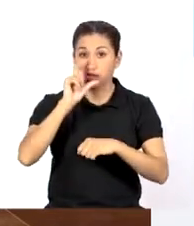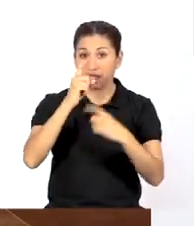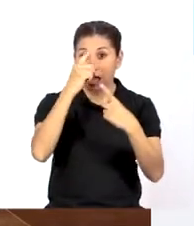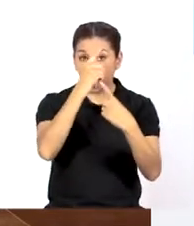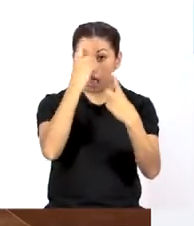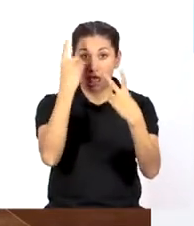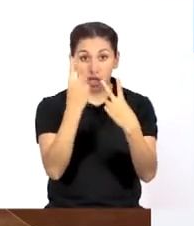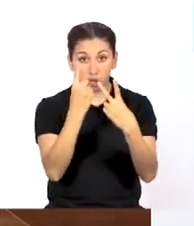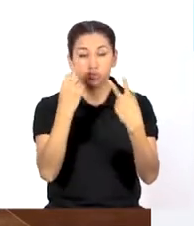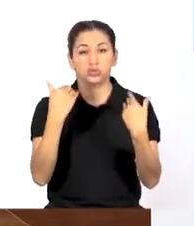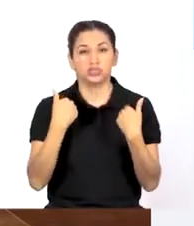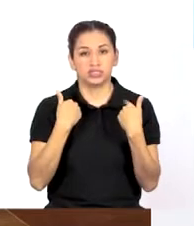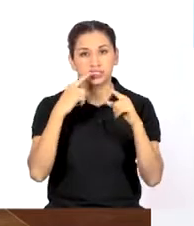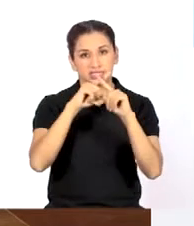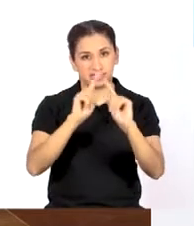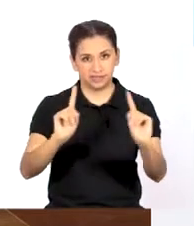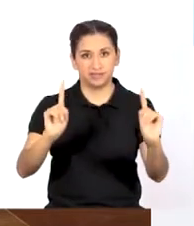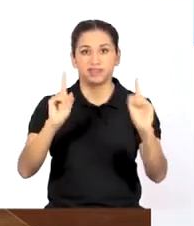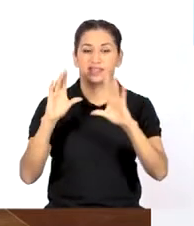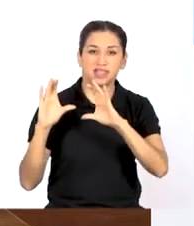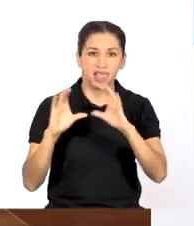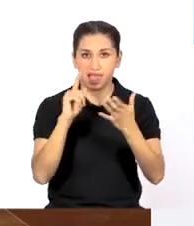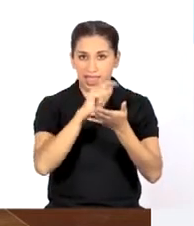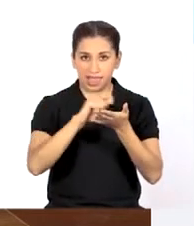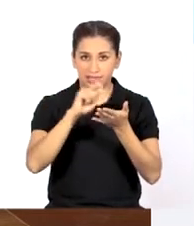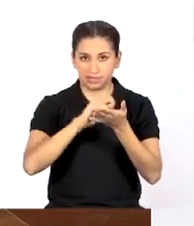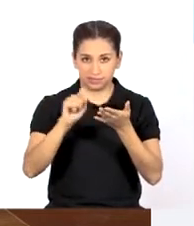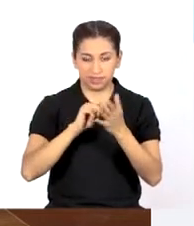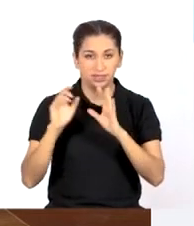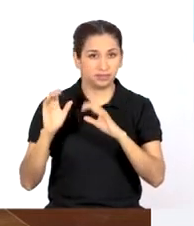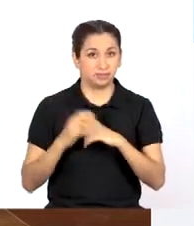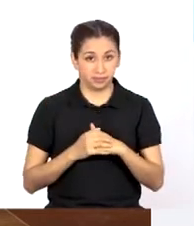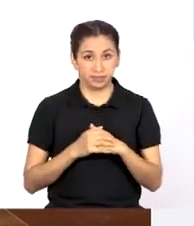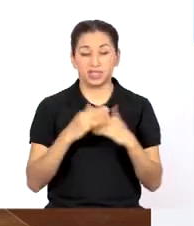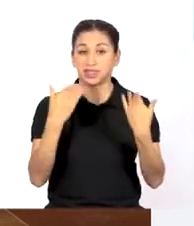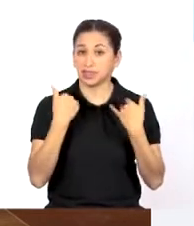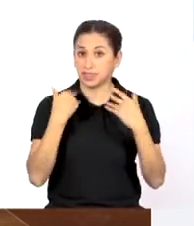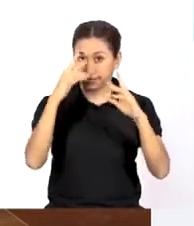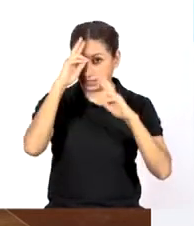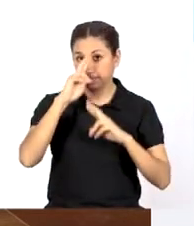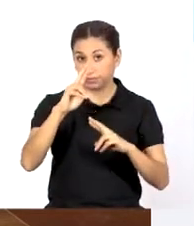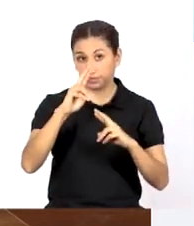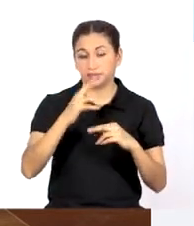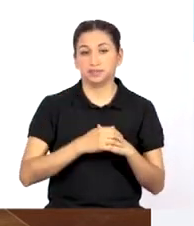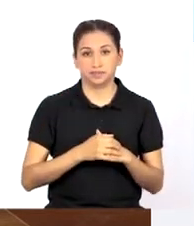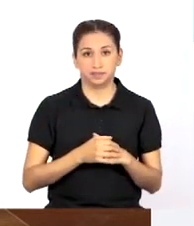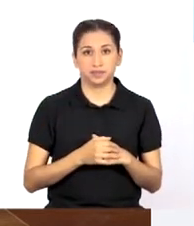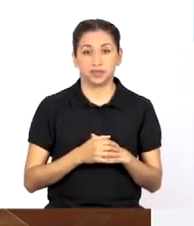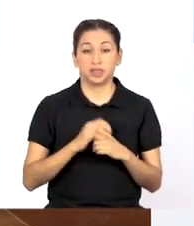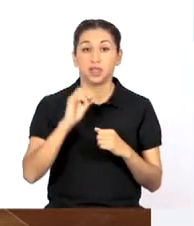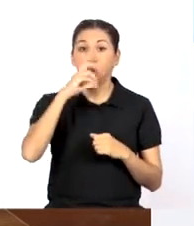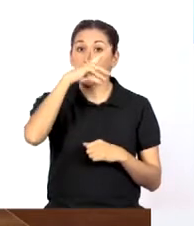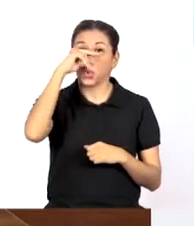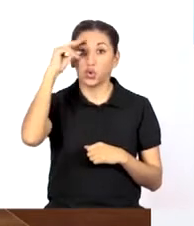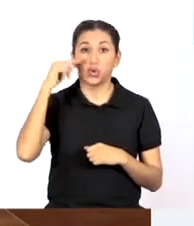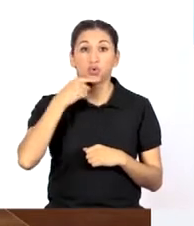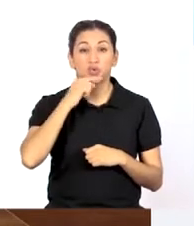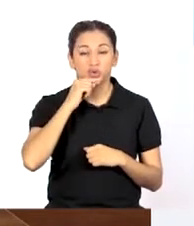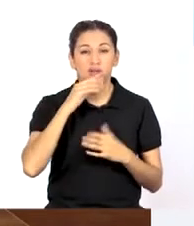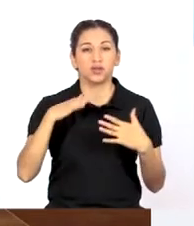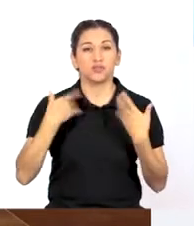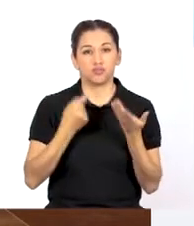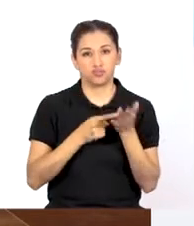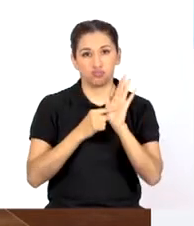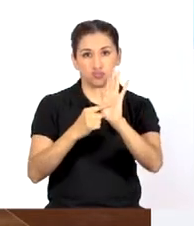Cada uno de estos momentos tenían algunas actividades a desarrollar y que debemos tomar en cuenta. Googleana,